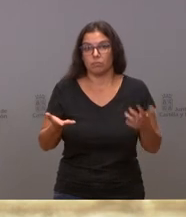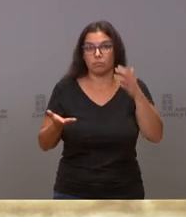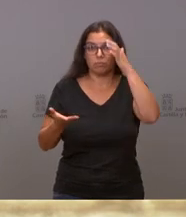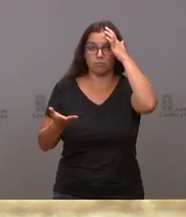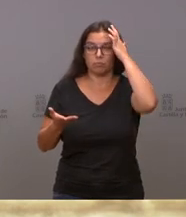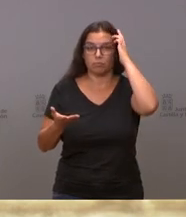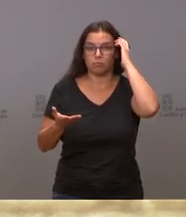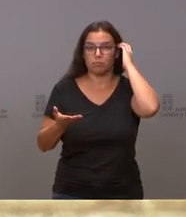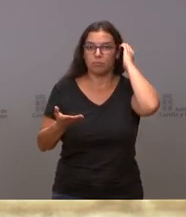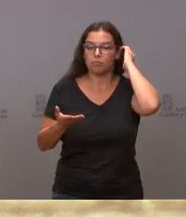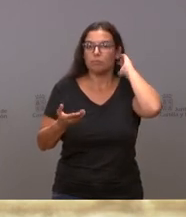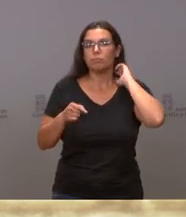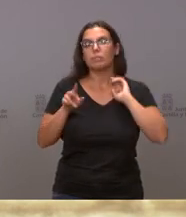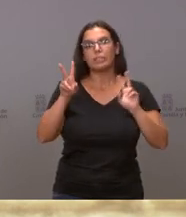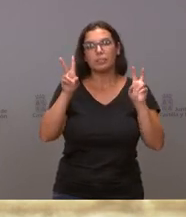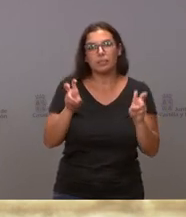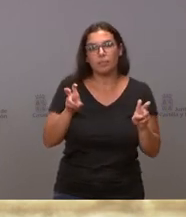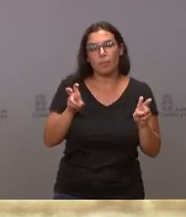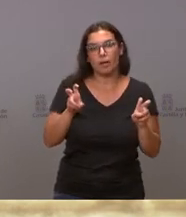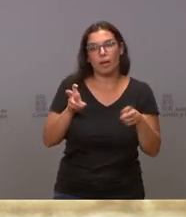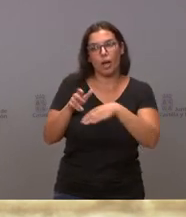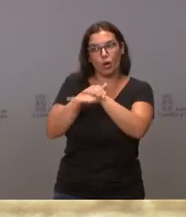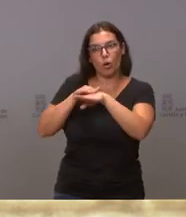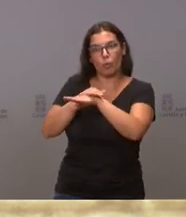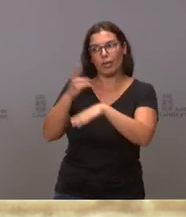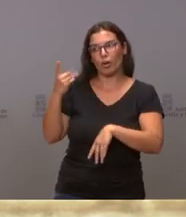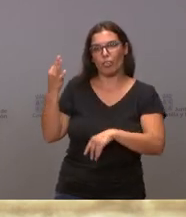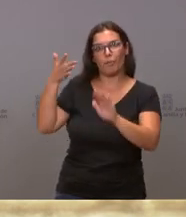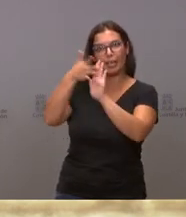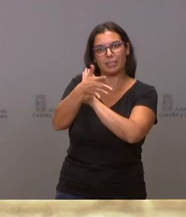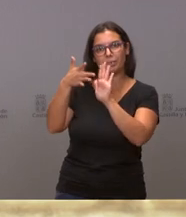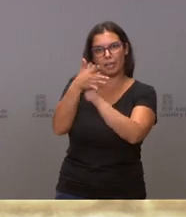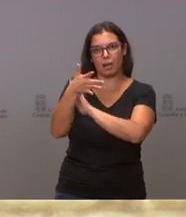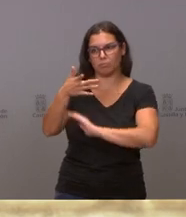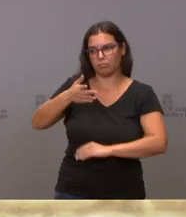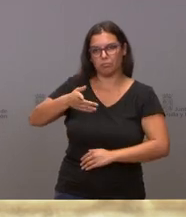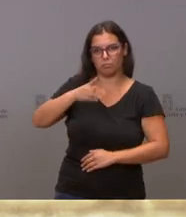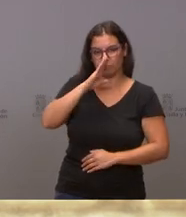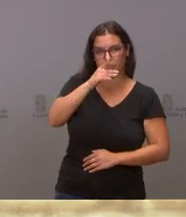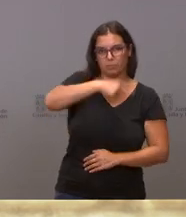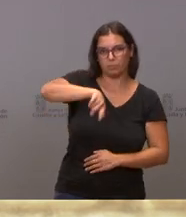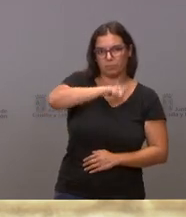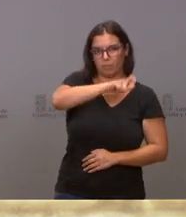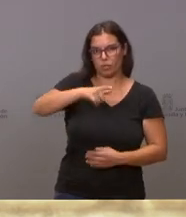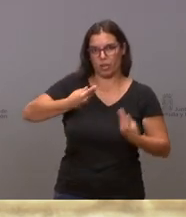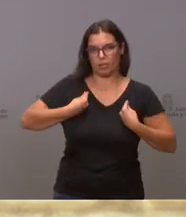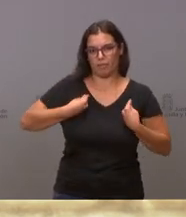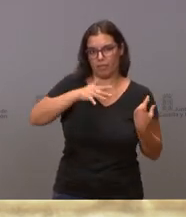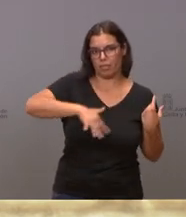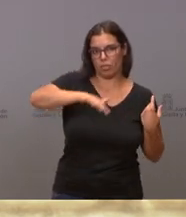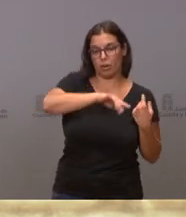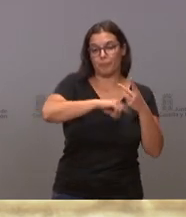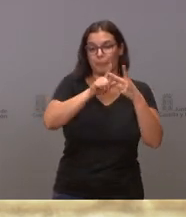son cuestiones que el Gobierno tiene que explicar al territorio. Y también respecto a la sanidad,